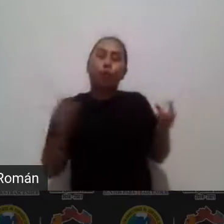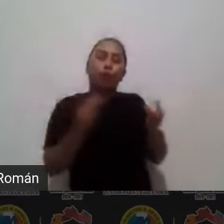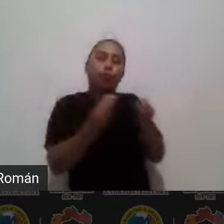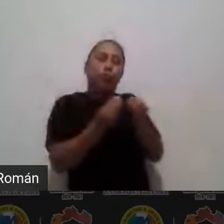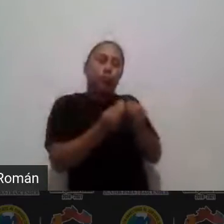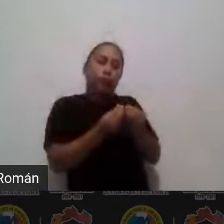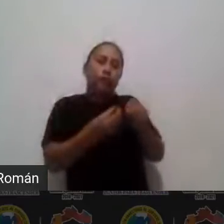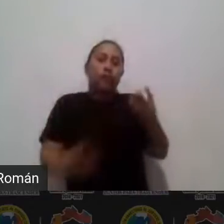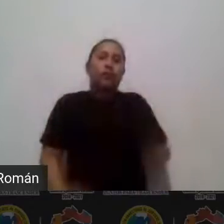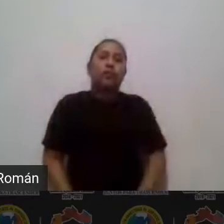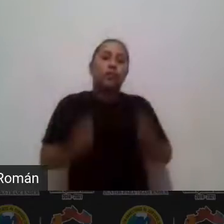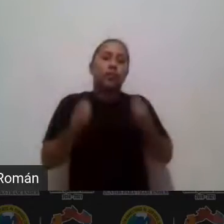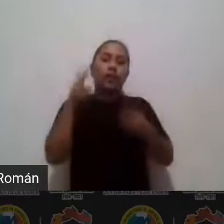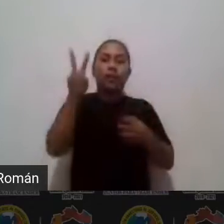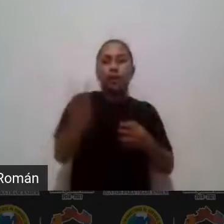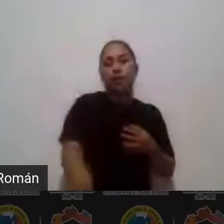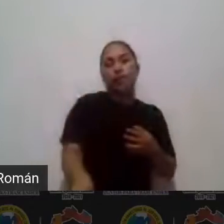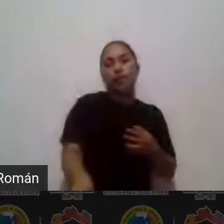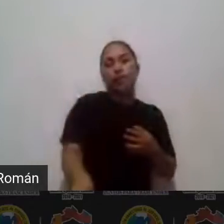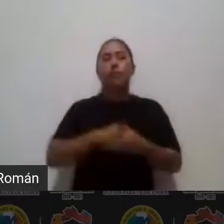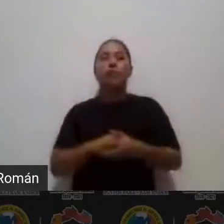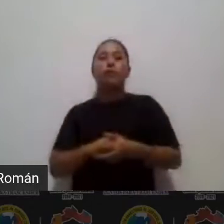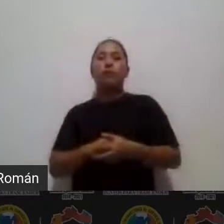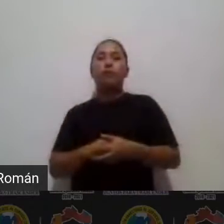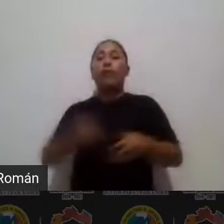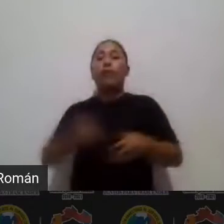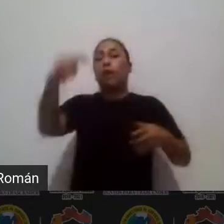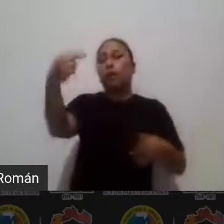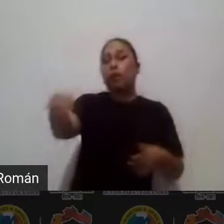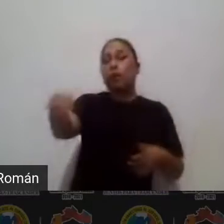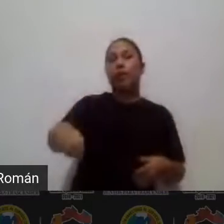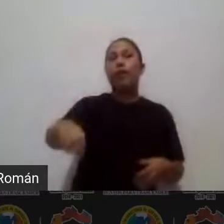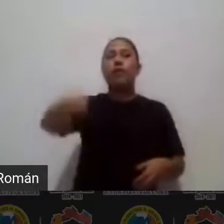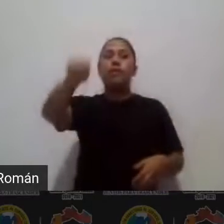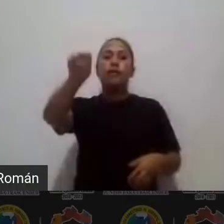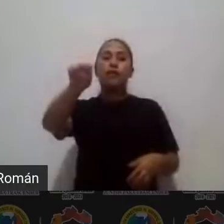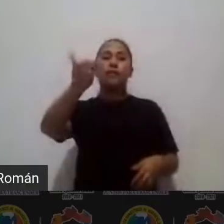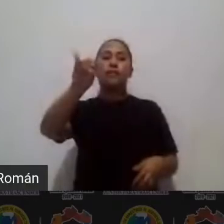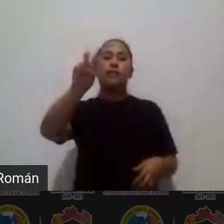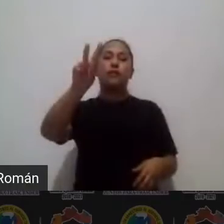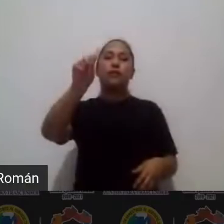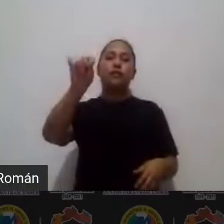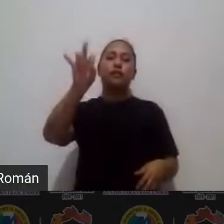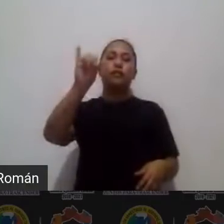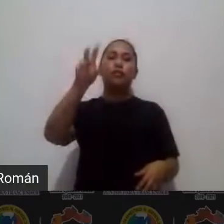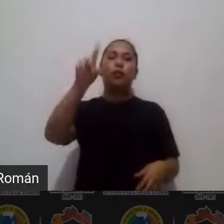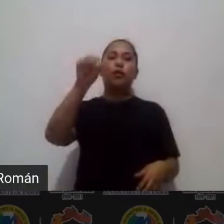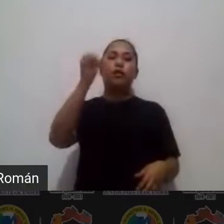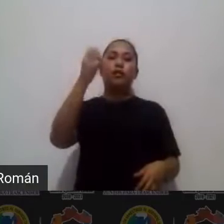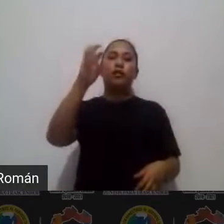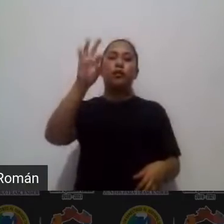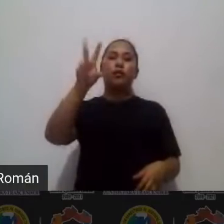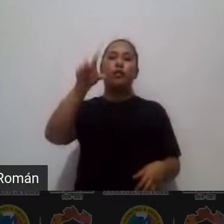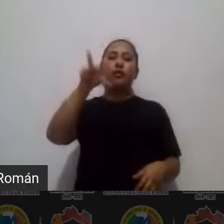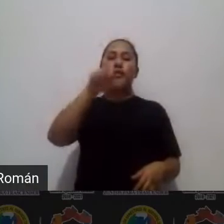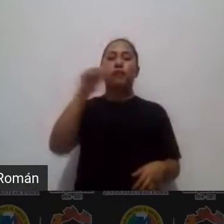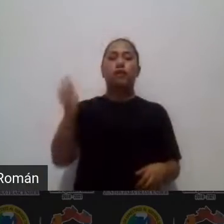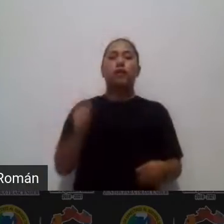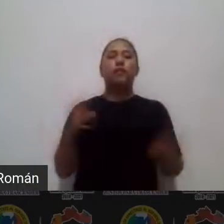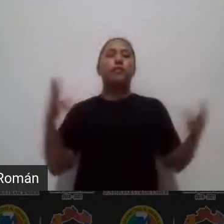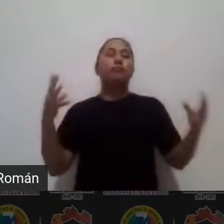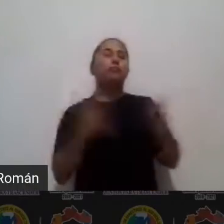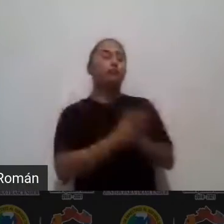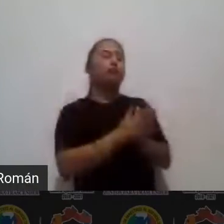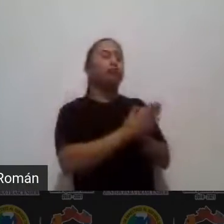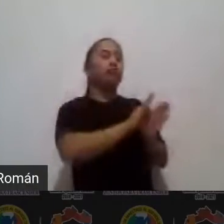vivenciales por eso se les llama situacionales porque parten de situaciones de la vida misma por